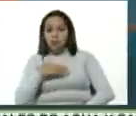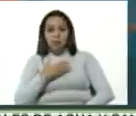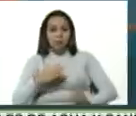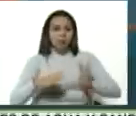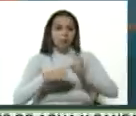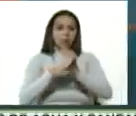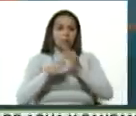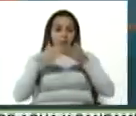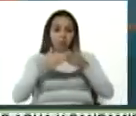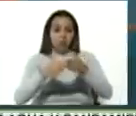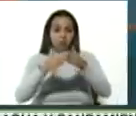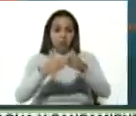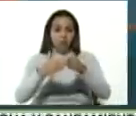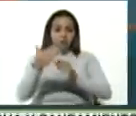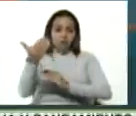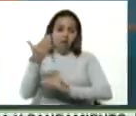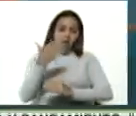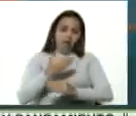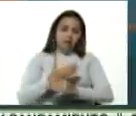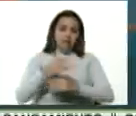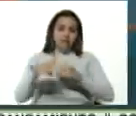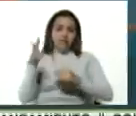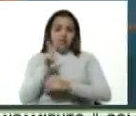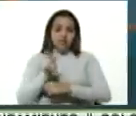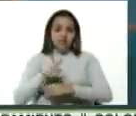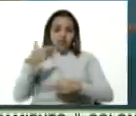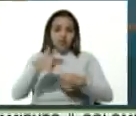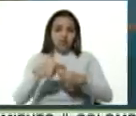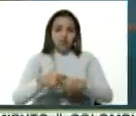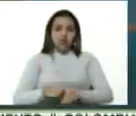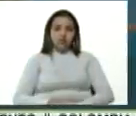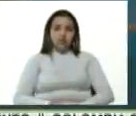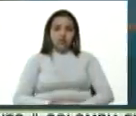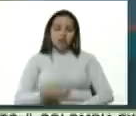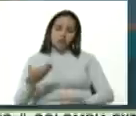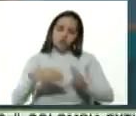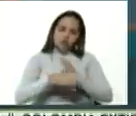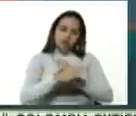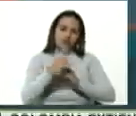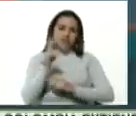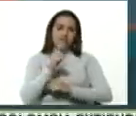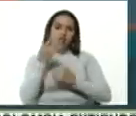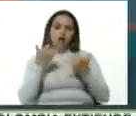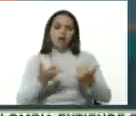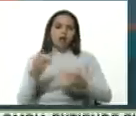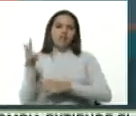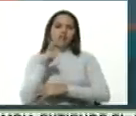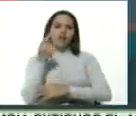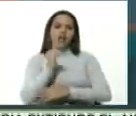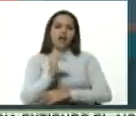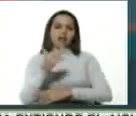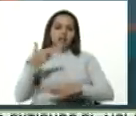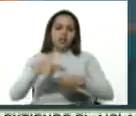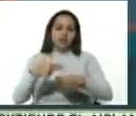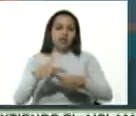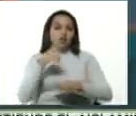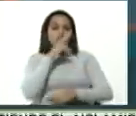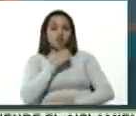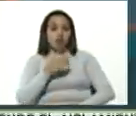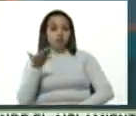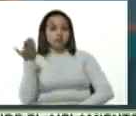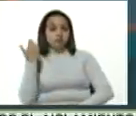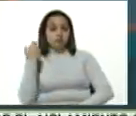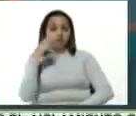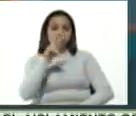transporte de la gasolina, fueron hasta Venezuela. Y hoy en día los venezolanos tienen acceso a gasolina que no tenían hace